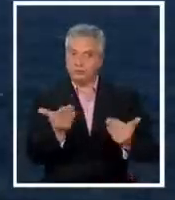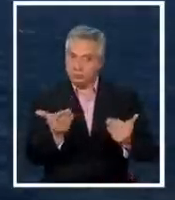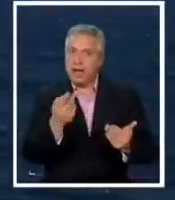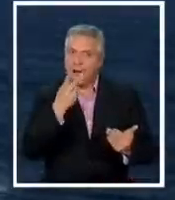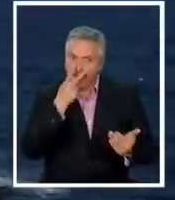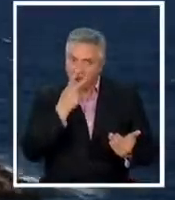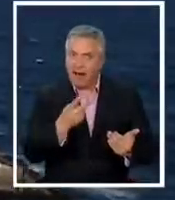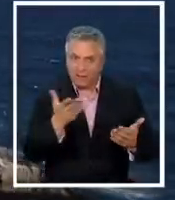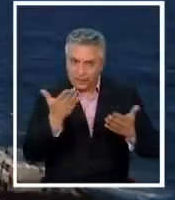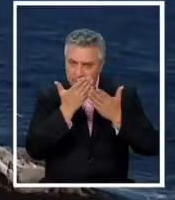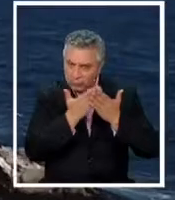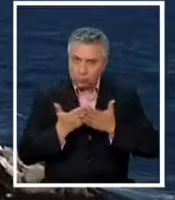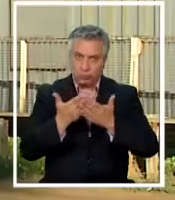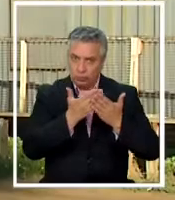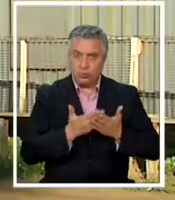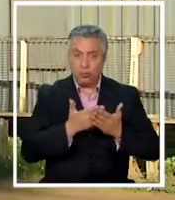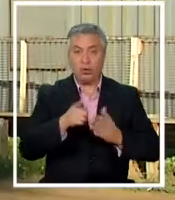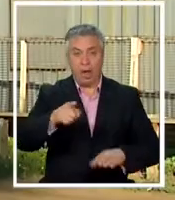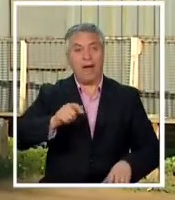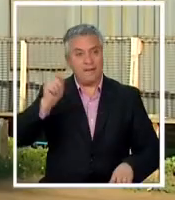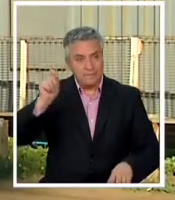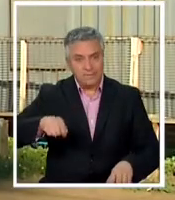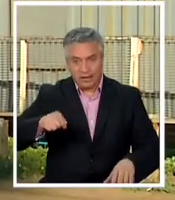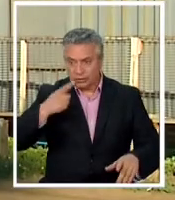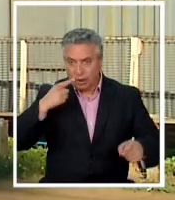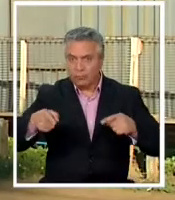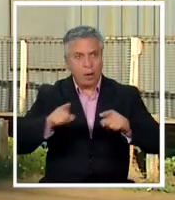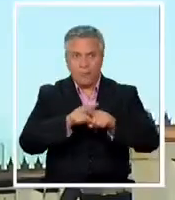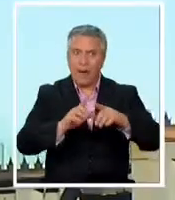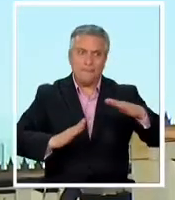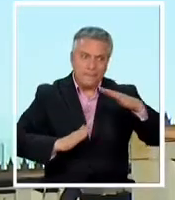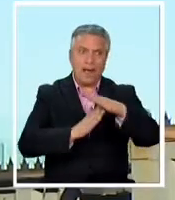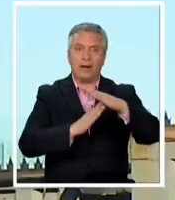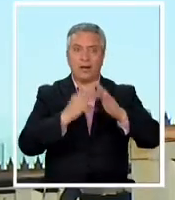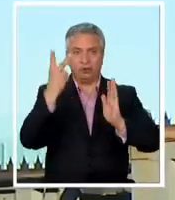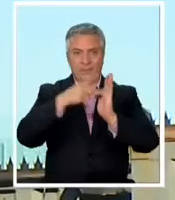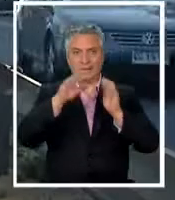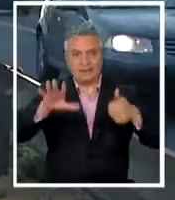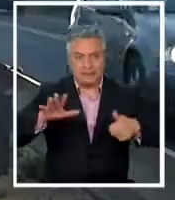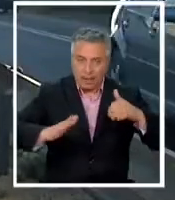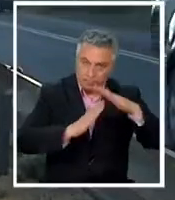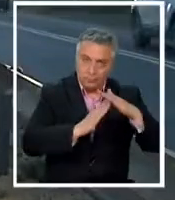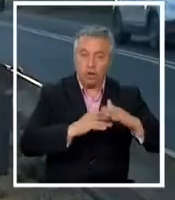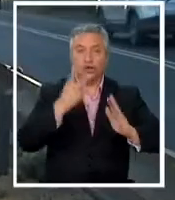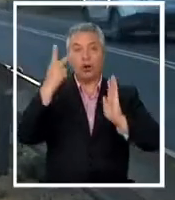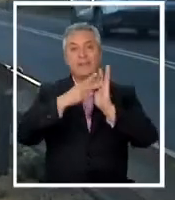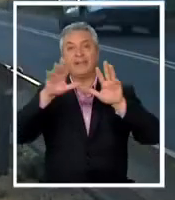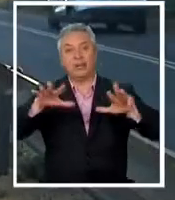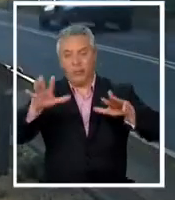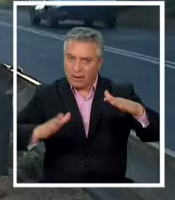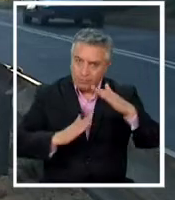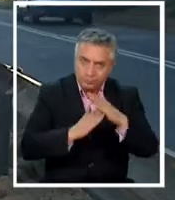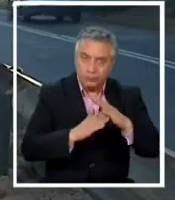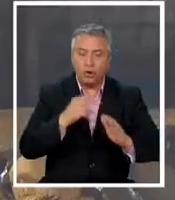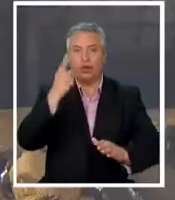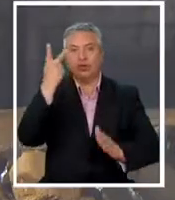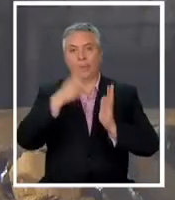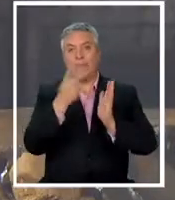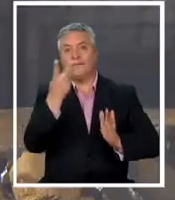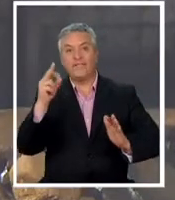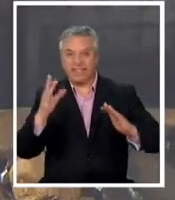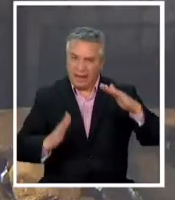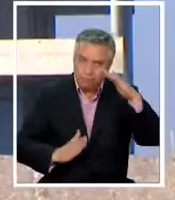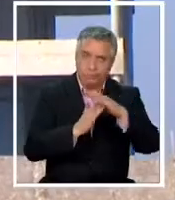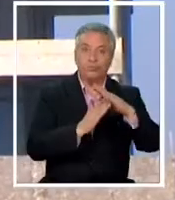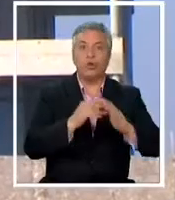ambiental prosiguieron los fallos también sus paralizaciones 2016 2019 2020 y 2021